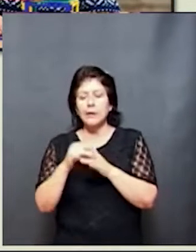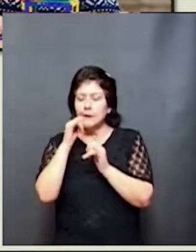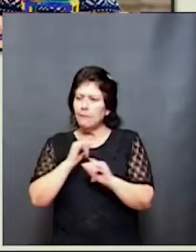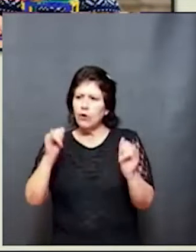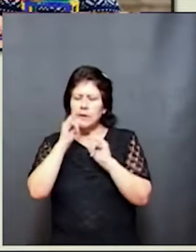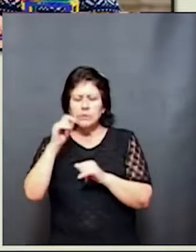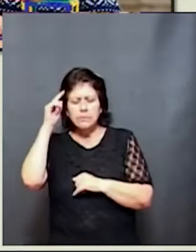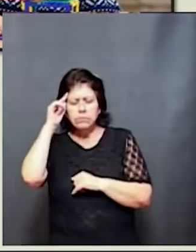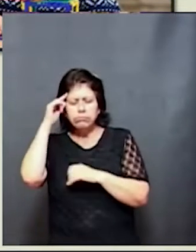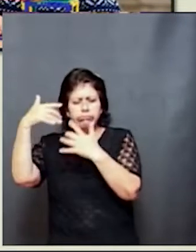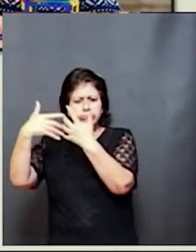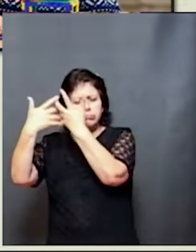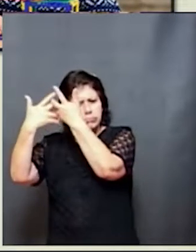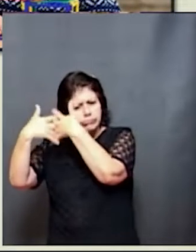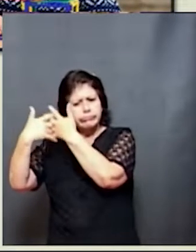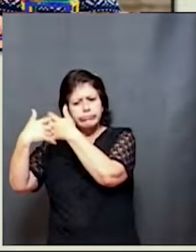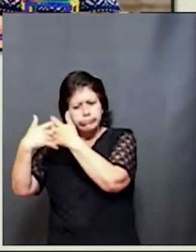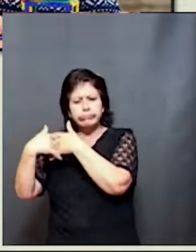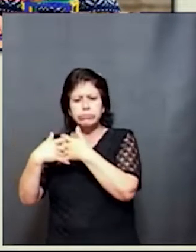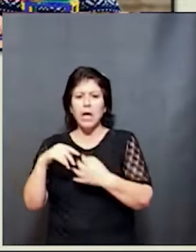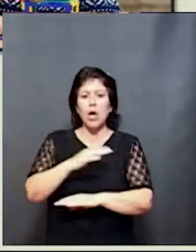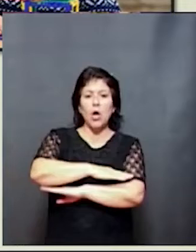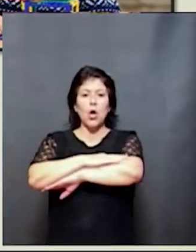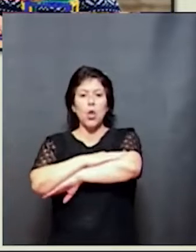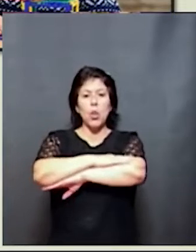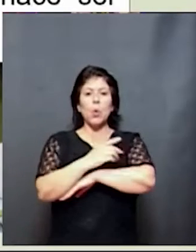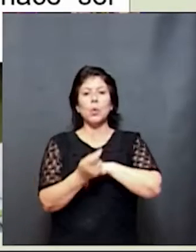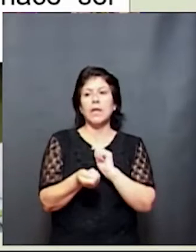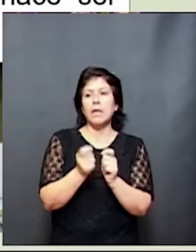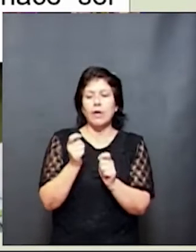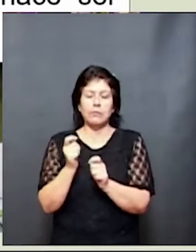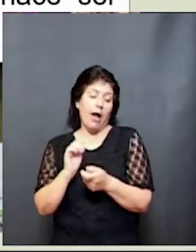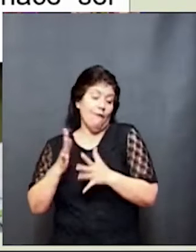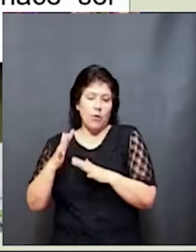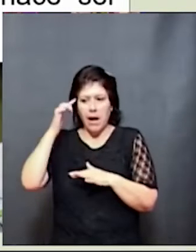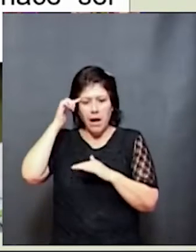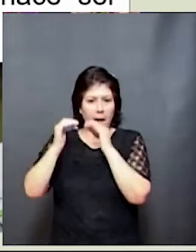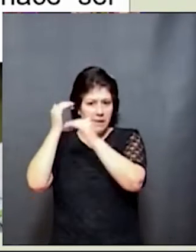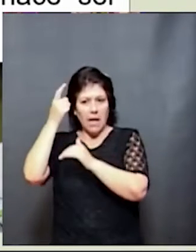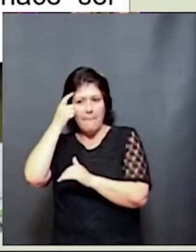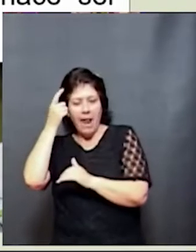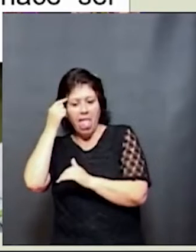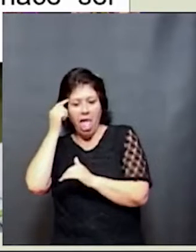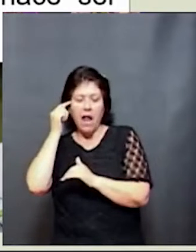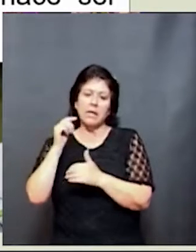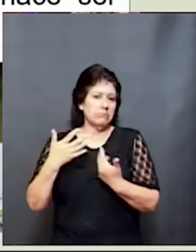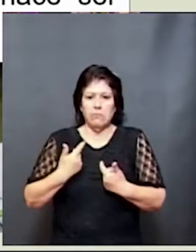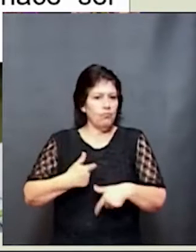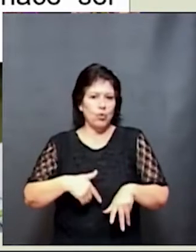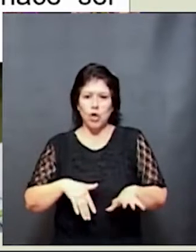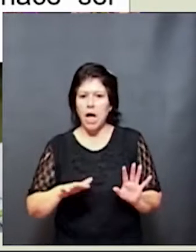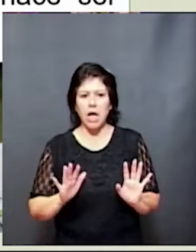otra y transformemos una conducta. Esa es una capacidad natural. La capacidad de aprendizaje es una capacidad natural